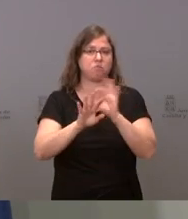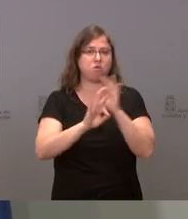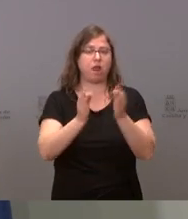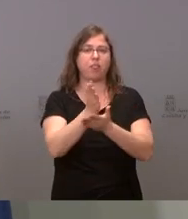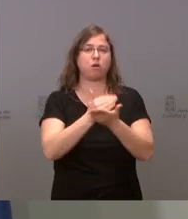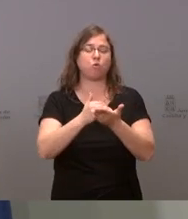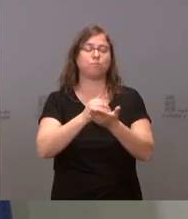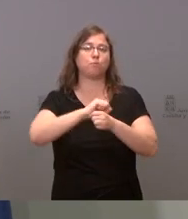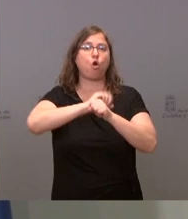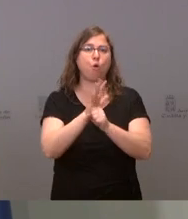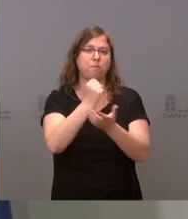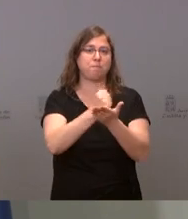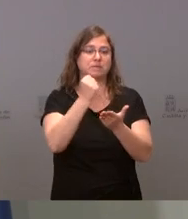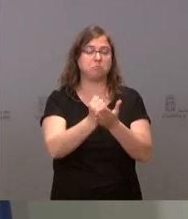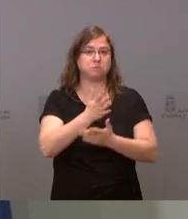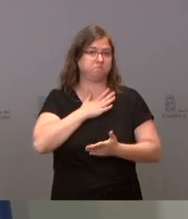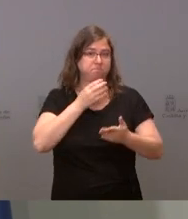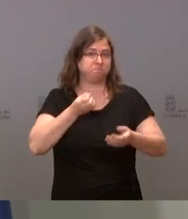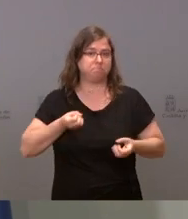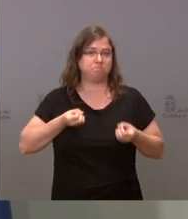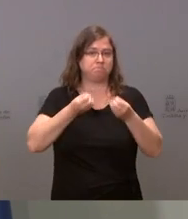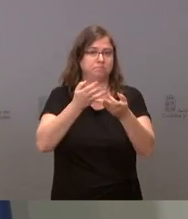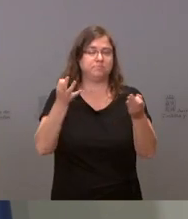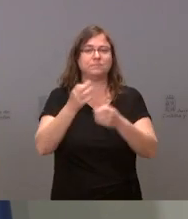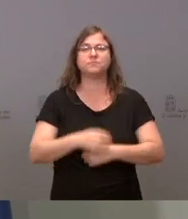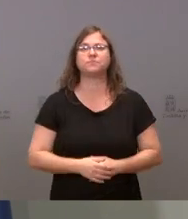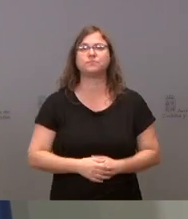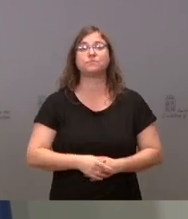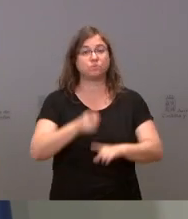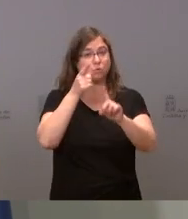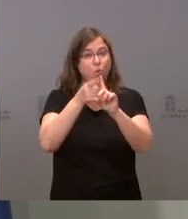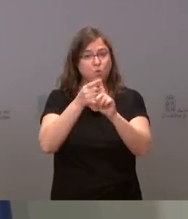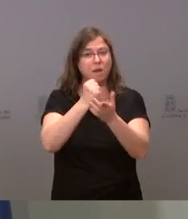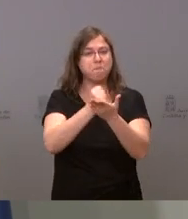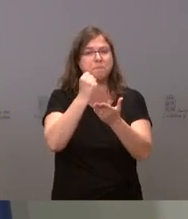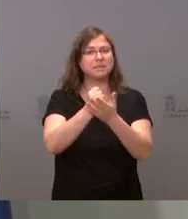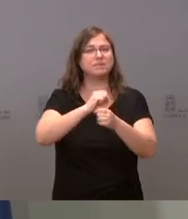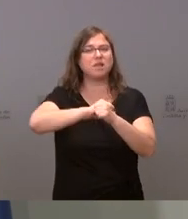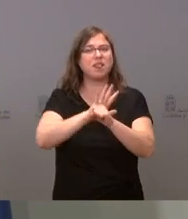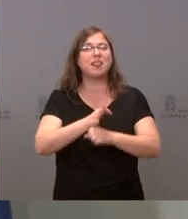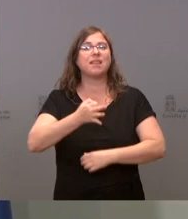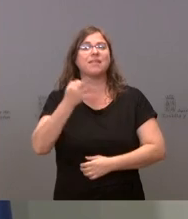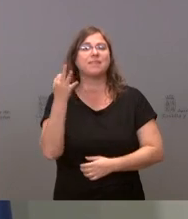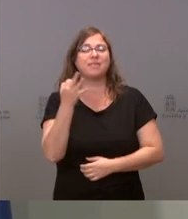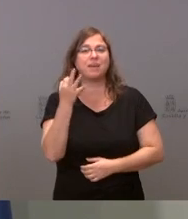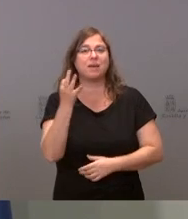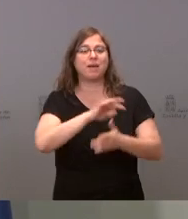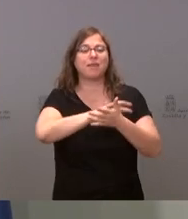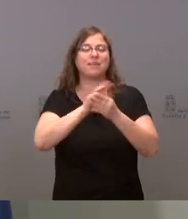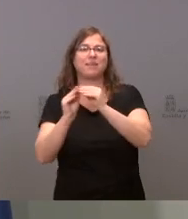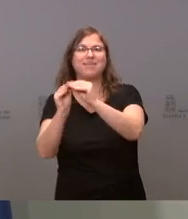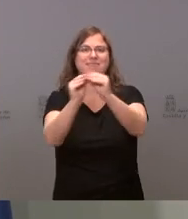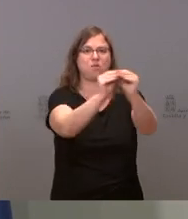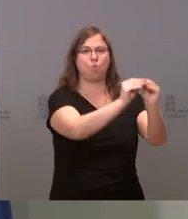que tenemos que decir a este respecto es que la utilización de este pasaporte debería de ser uniforme en el conjunto de España.